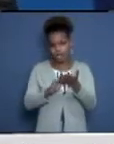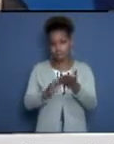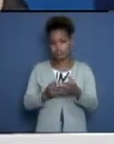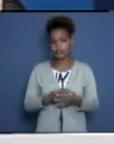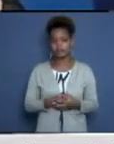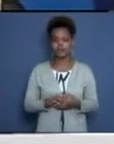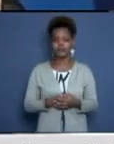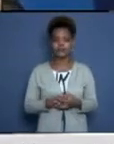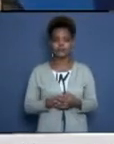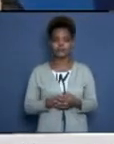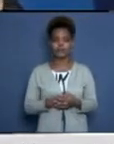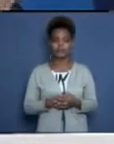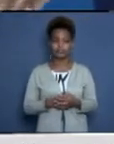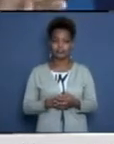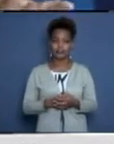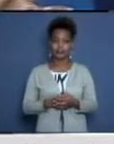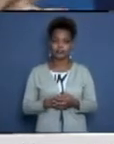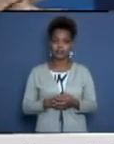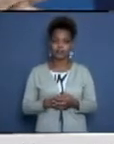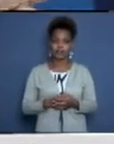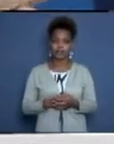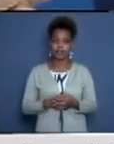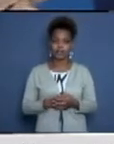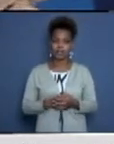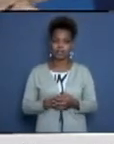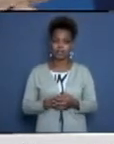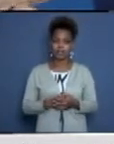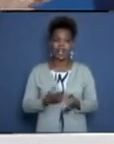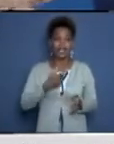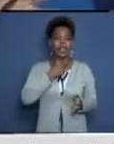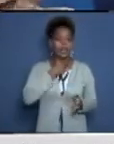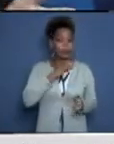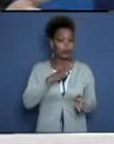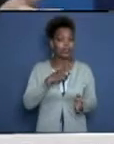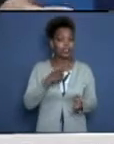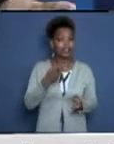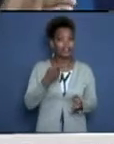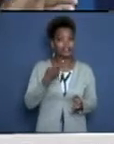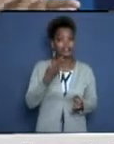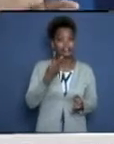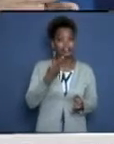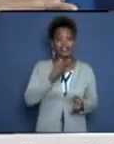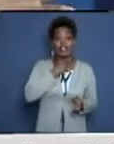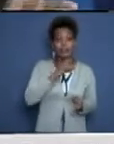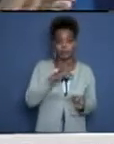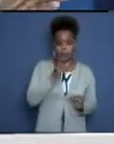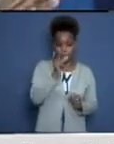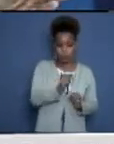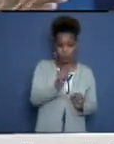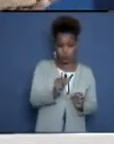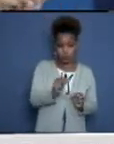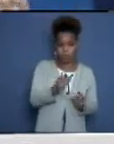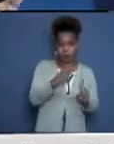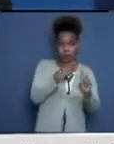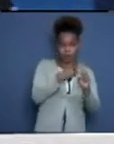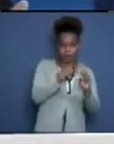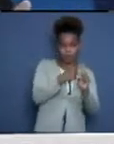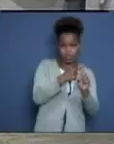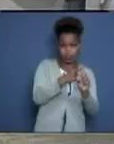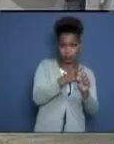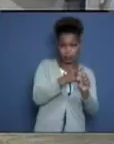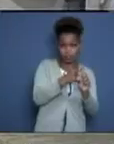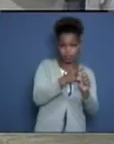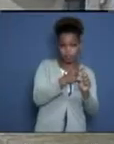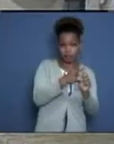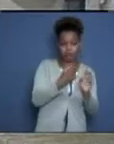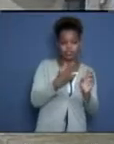a ver, una persona afectada se defeca y usted está en contacto con